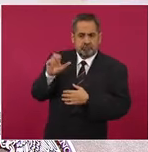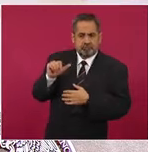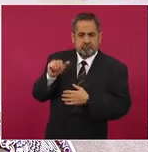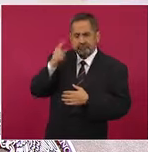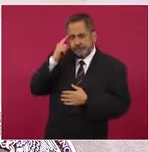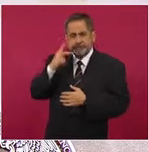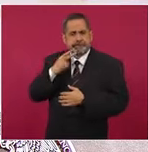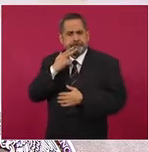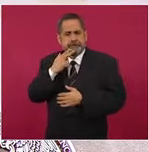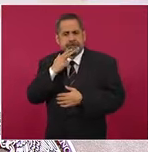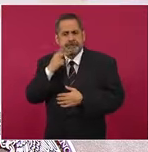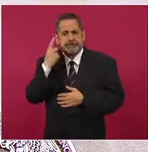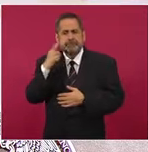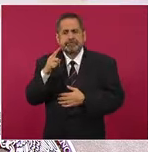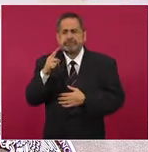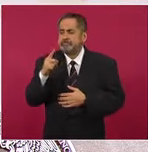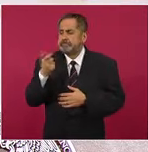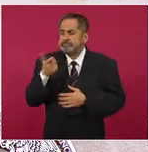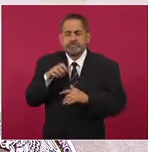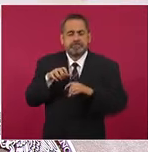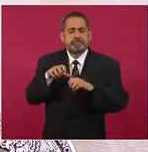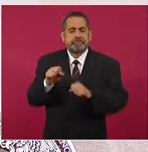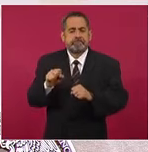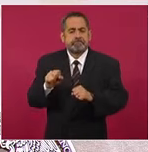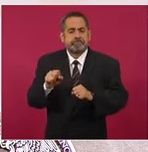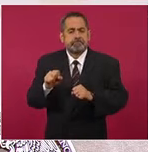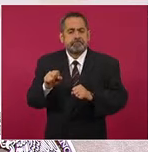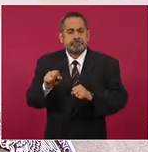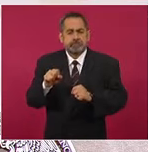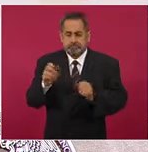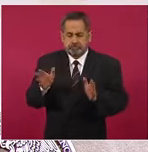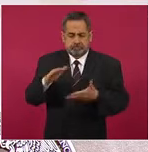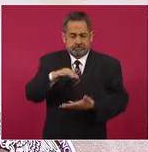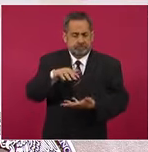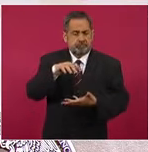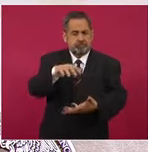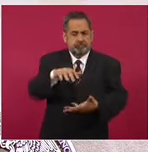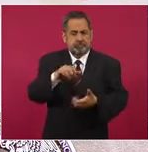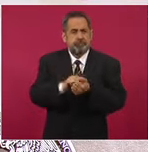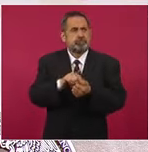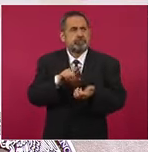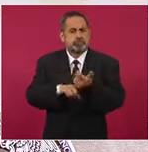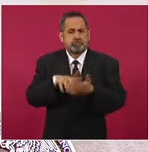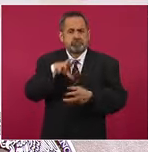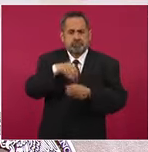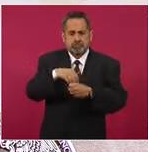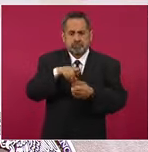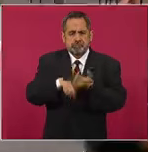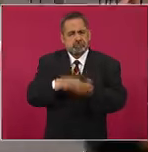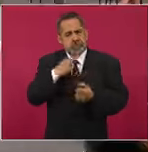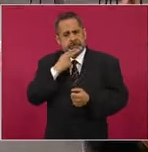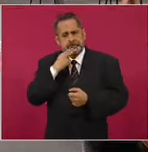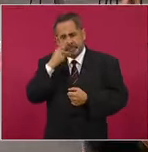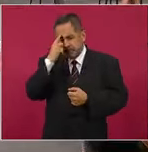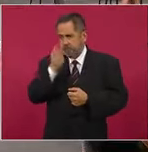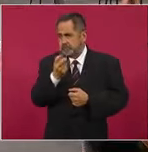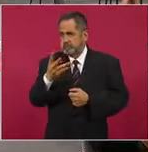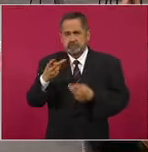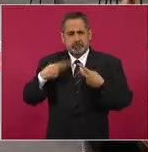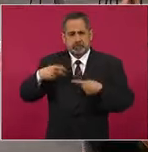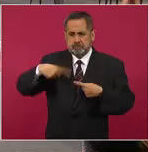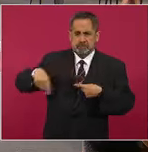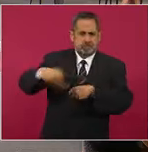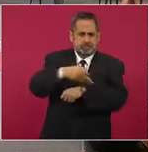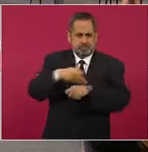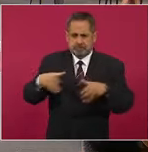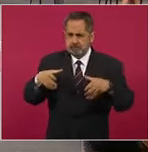incluso una despensa mensual de hasta cuatro integrantes de familia por mes, más de eso, de